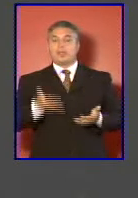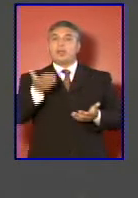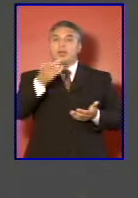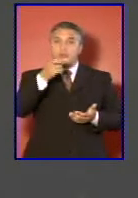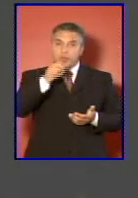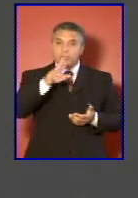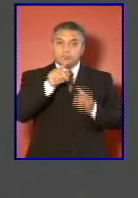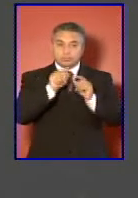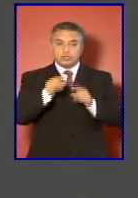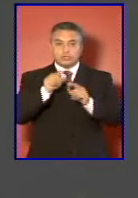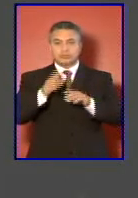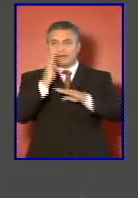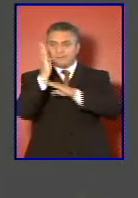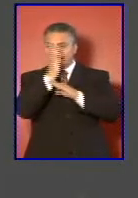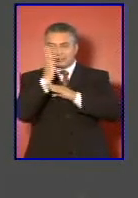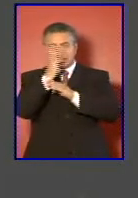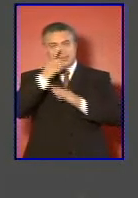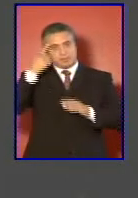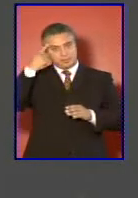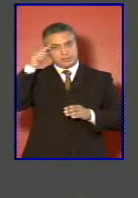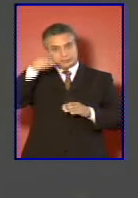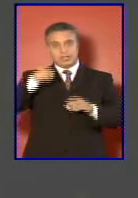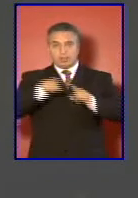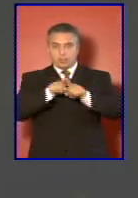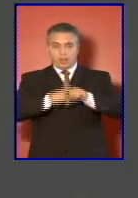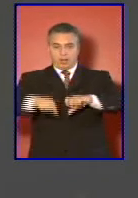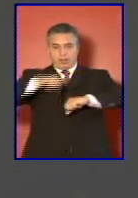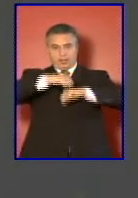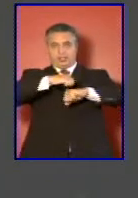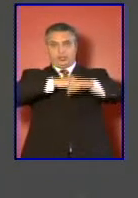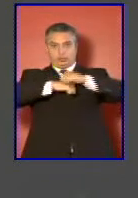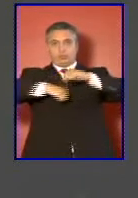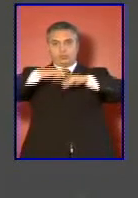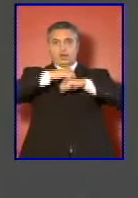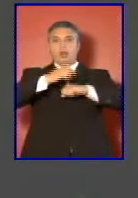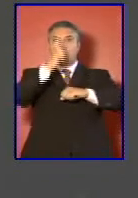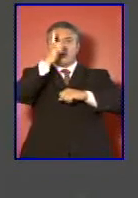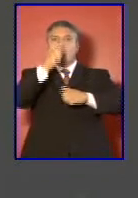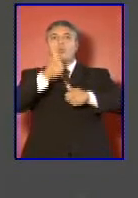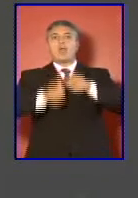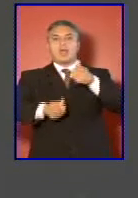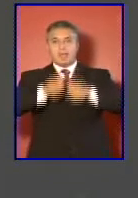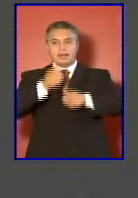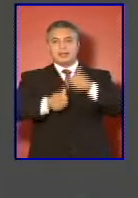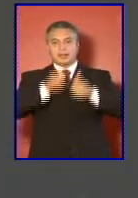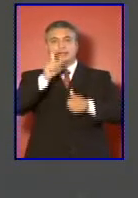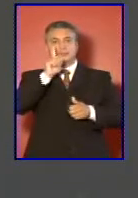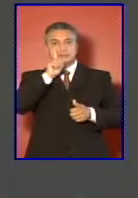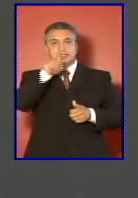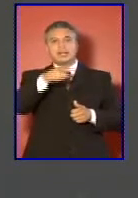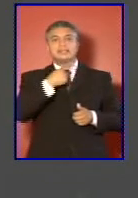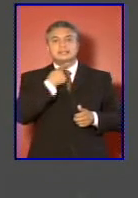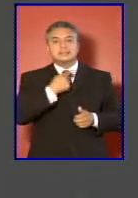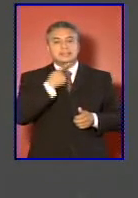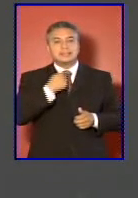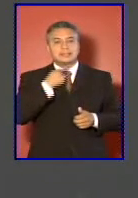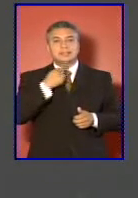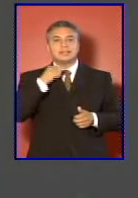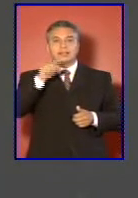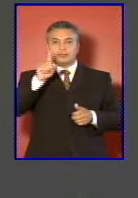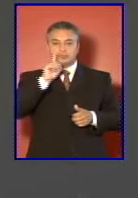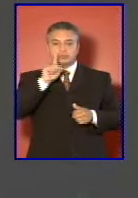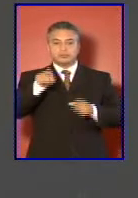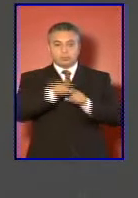básicamente se trata de estructurar una carrera que tenga los incentivos adecuados a los